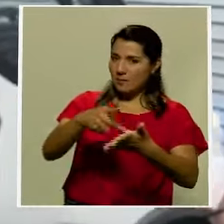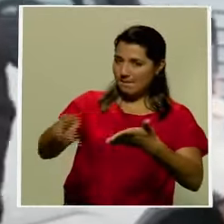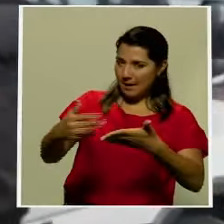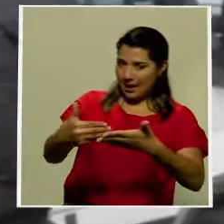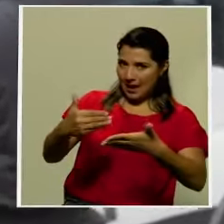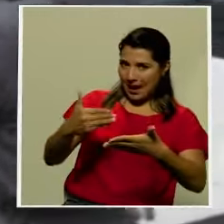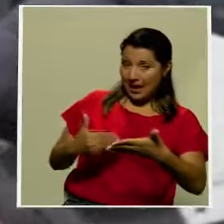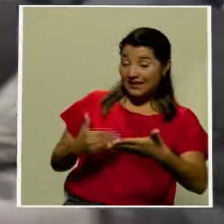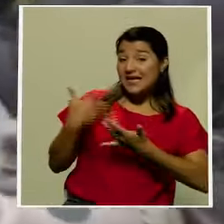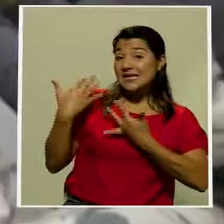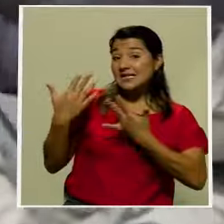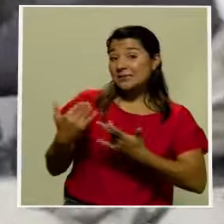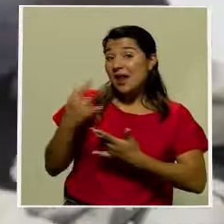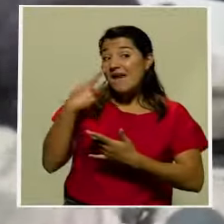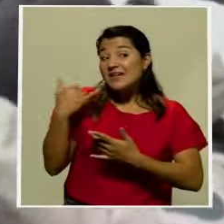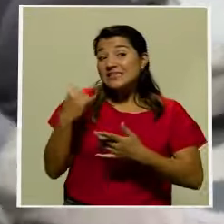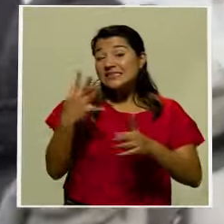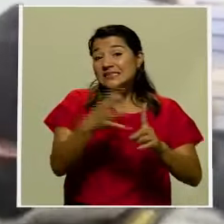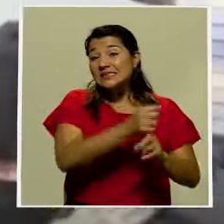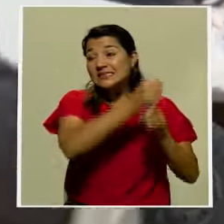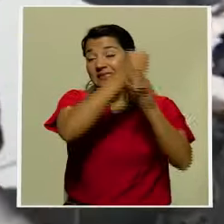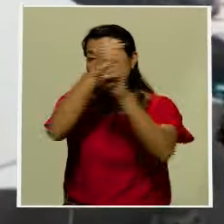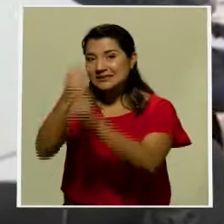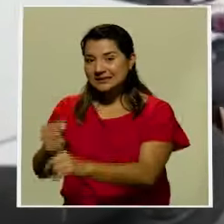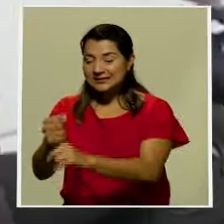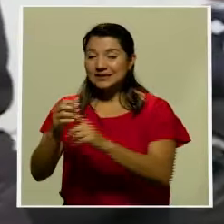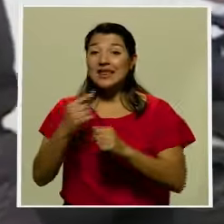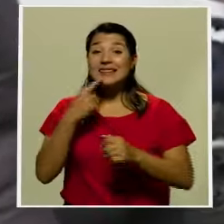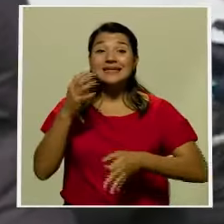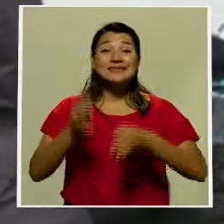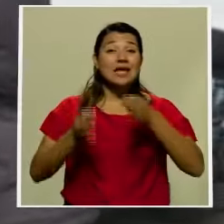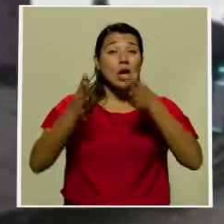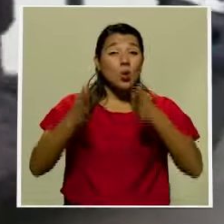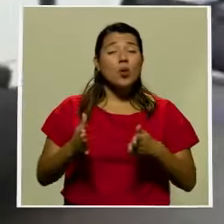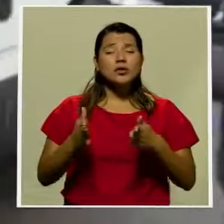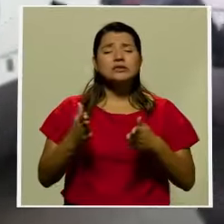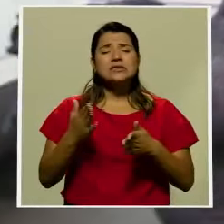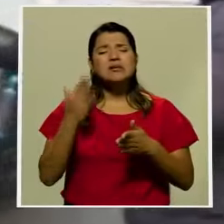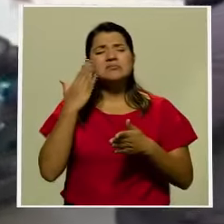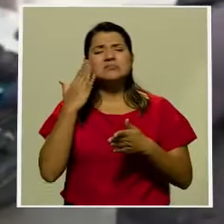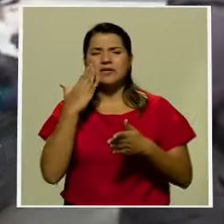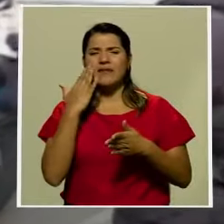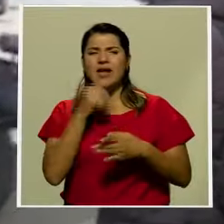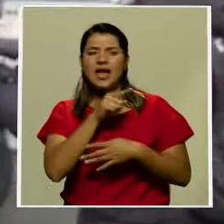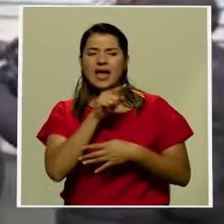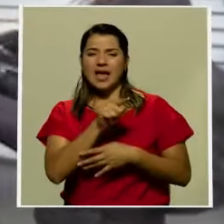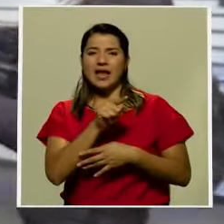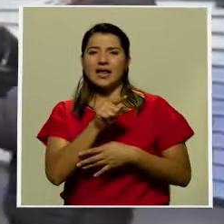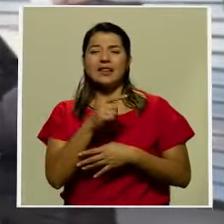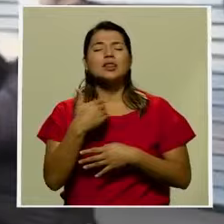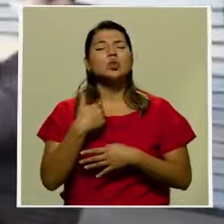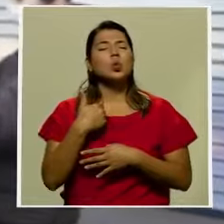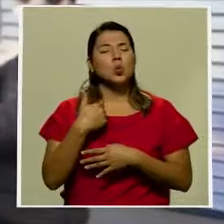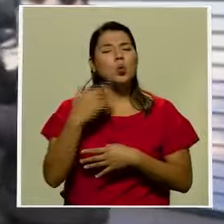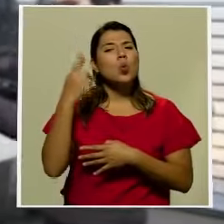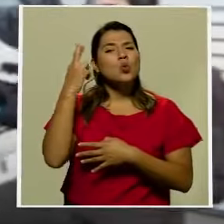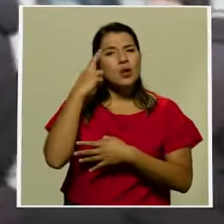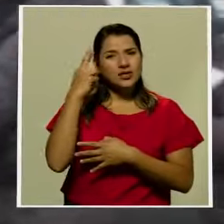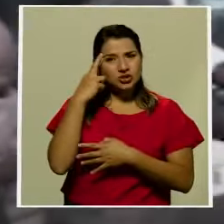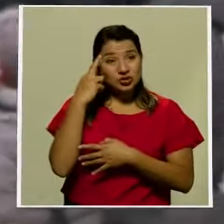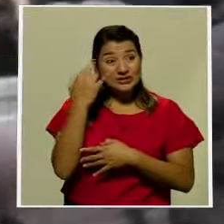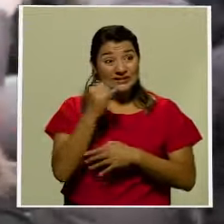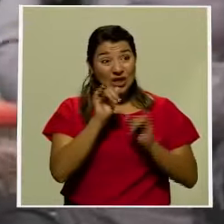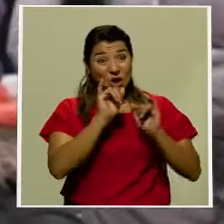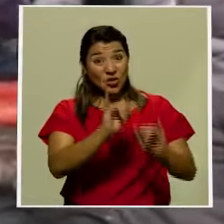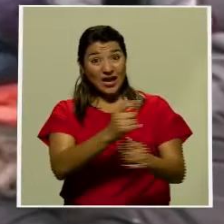la decisión de no extraditarlo. En su dictamen, la jueza indicó que está convencida de que hay razones para creer que si Assange es puesto en